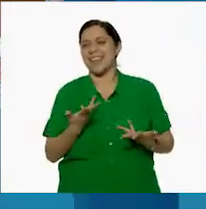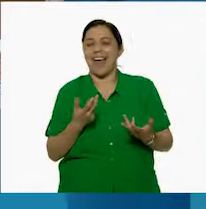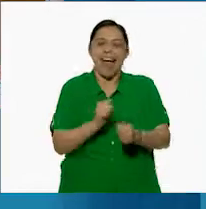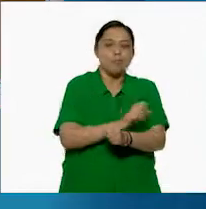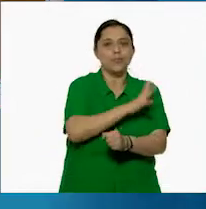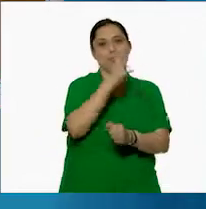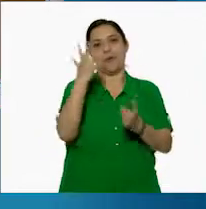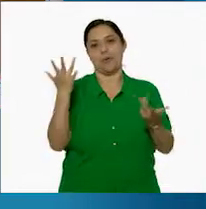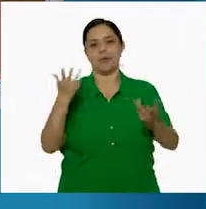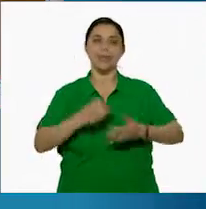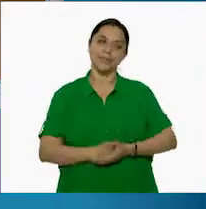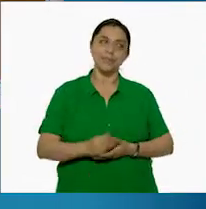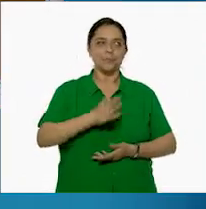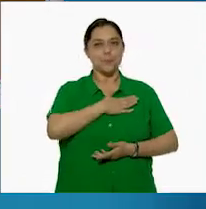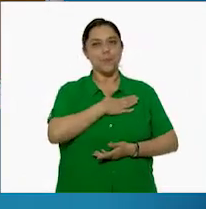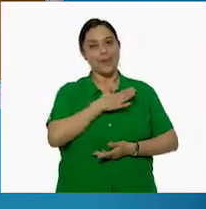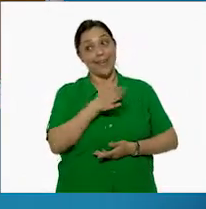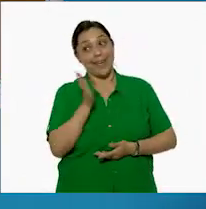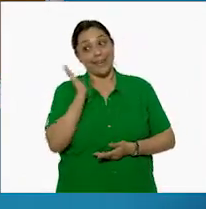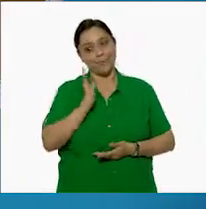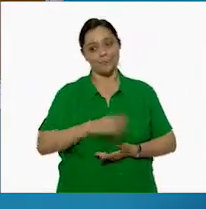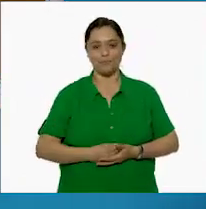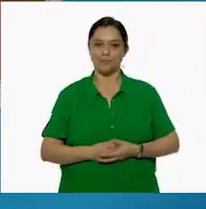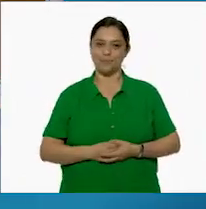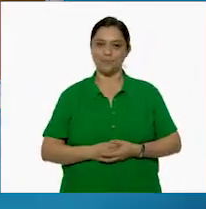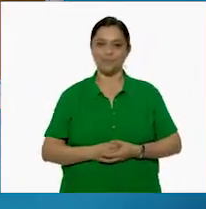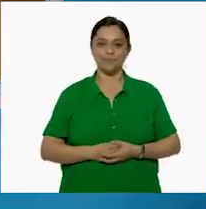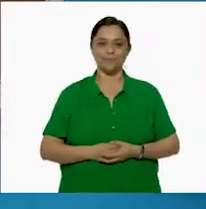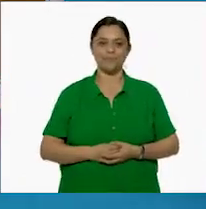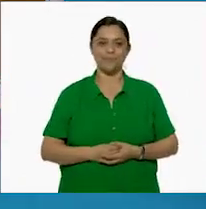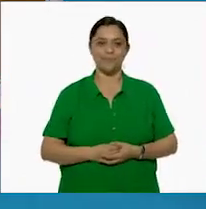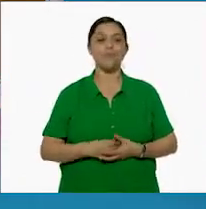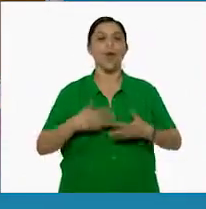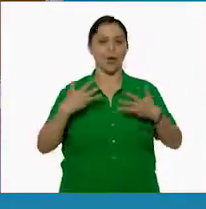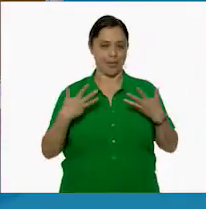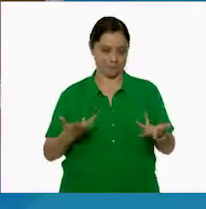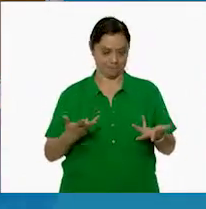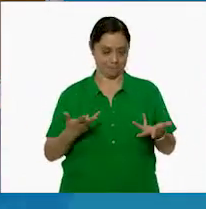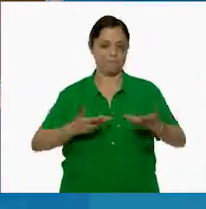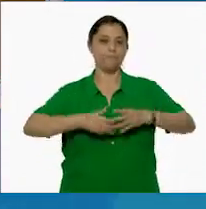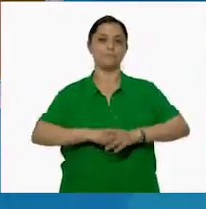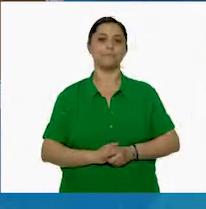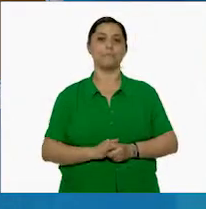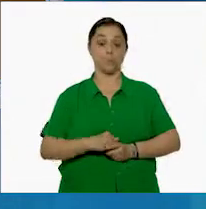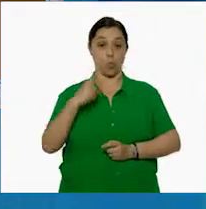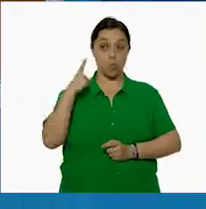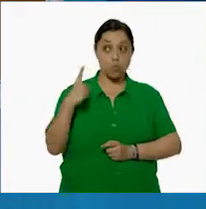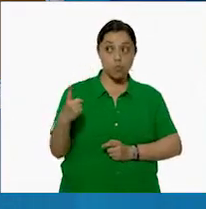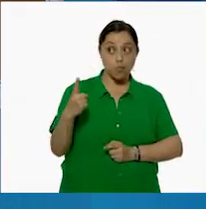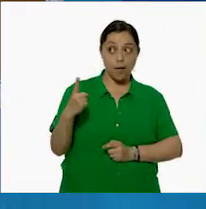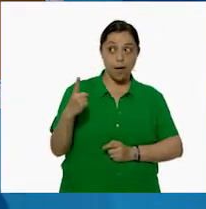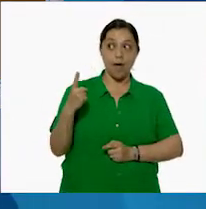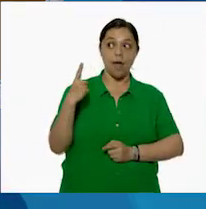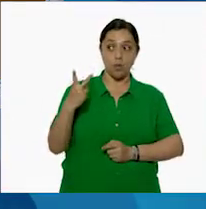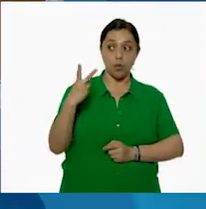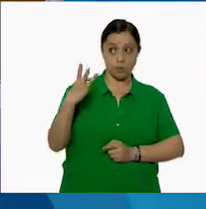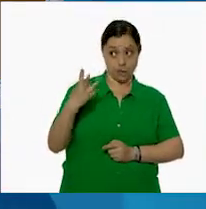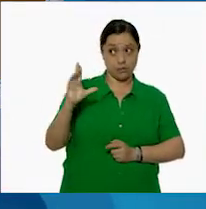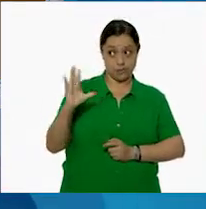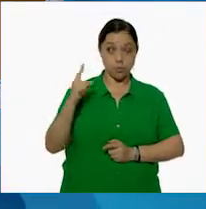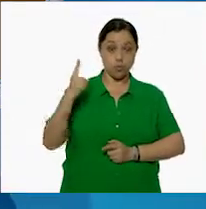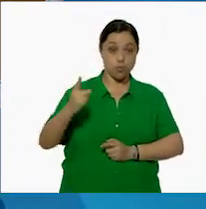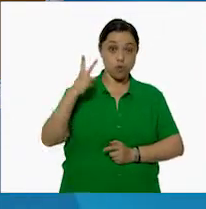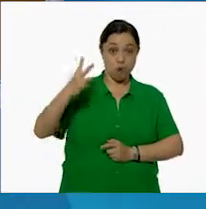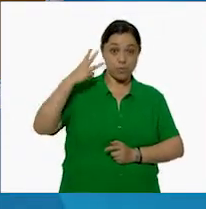al asunto. Bueno, está bien. Si tú insistes. Sí. Bueno, entonces, a la cuenta de tres. En sus marcas. ¿Listos? Fuera. Una,